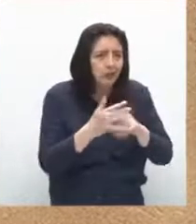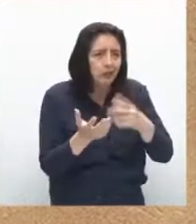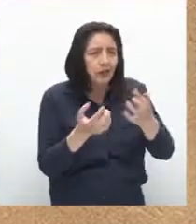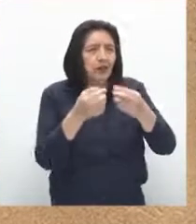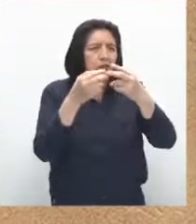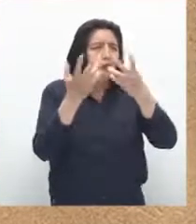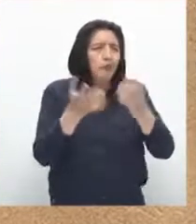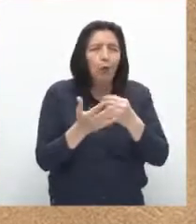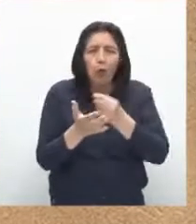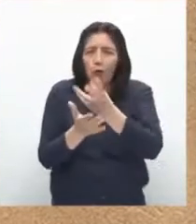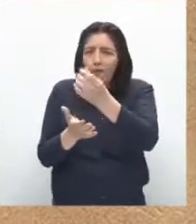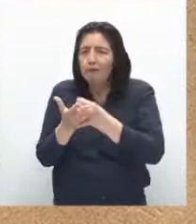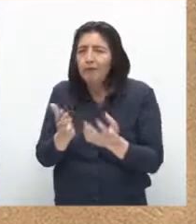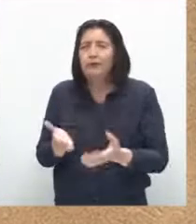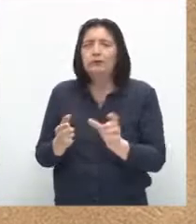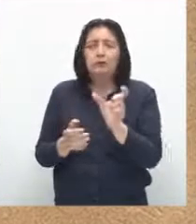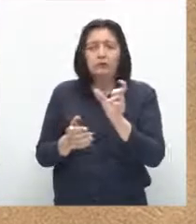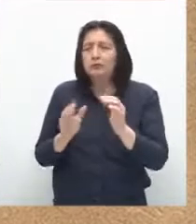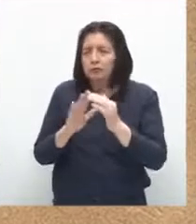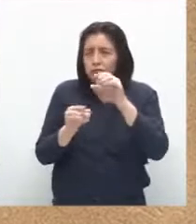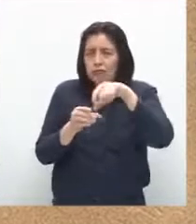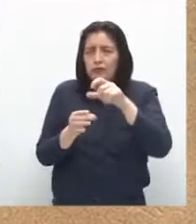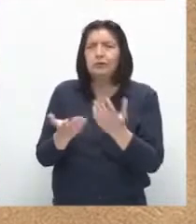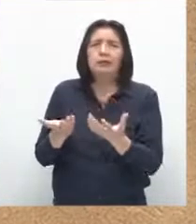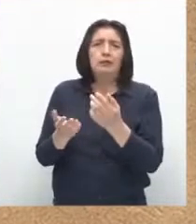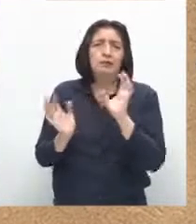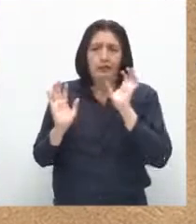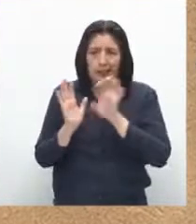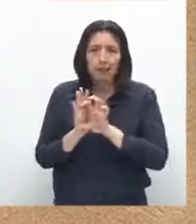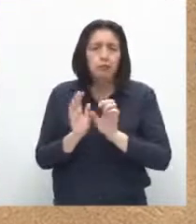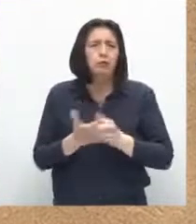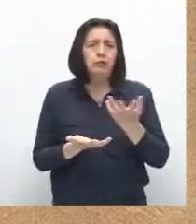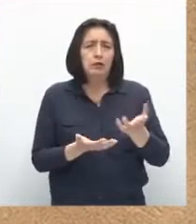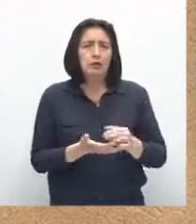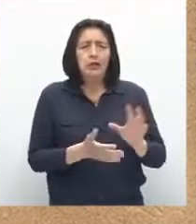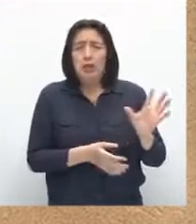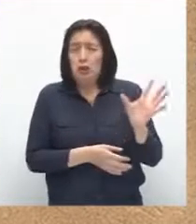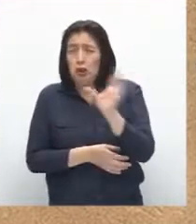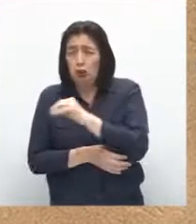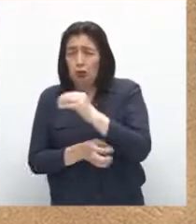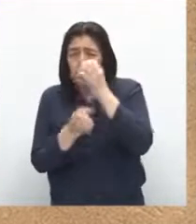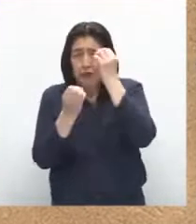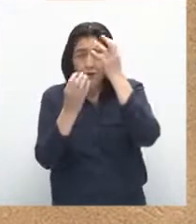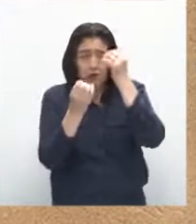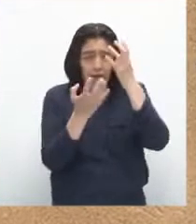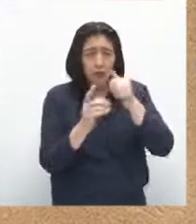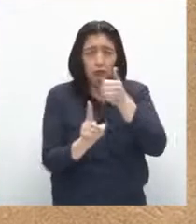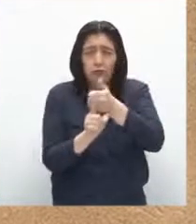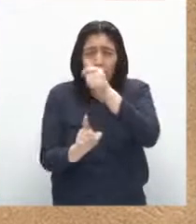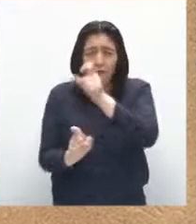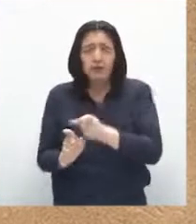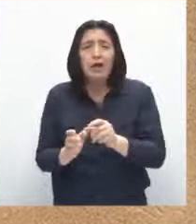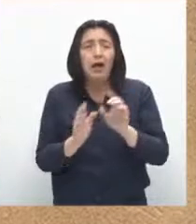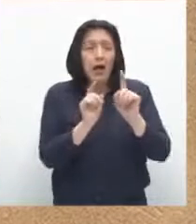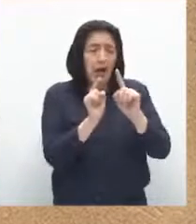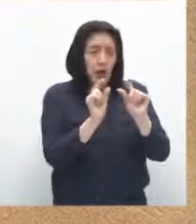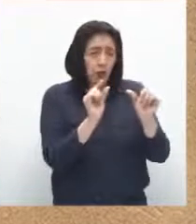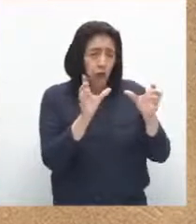personal nuestro historial de navegación en internet o nuestro historial de compras con la tarjeta de crédito, por ejemplo.